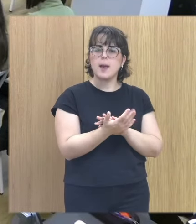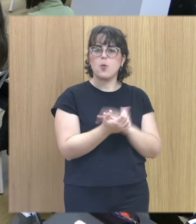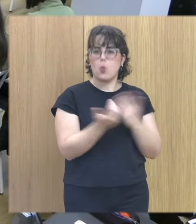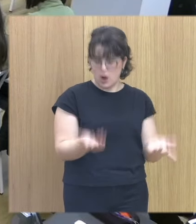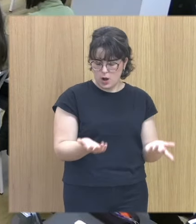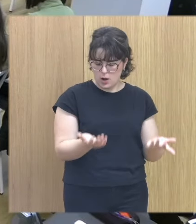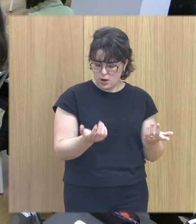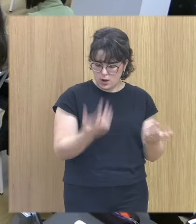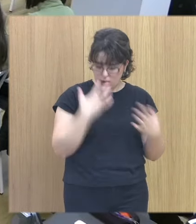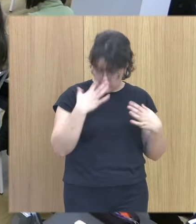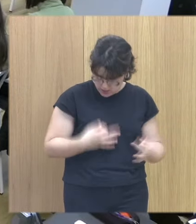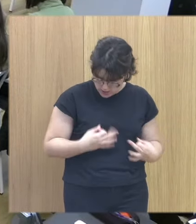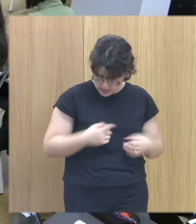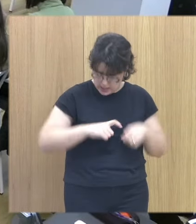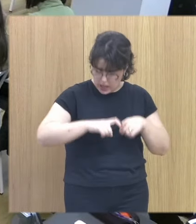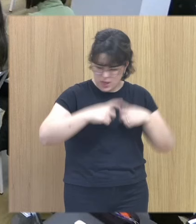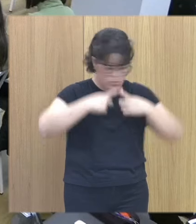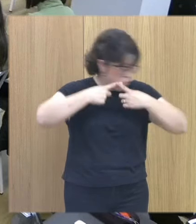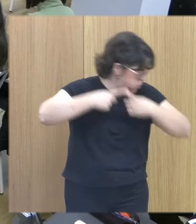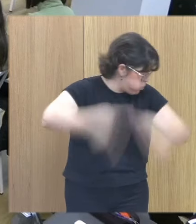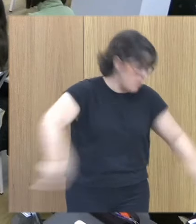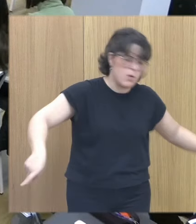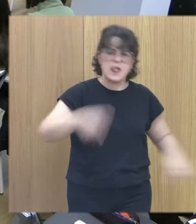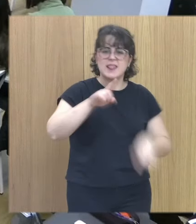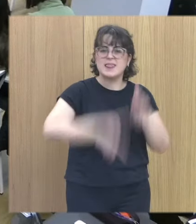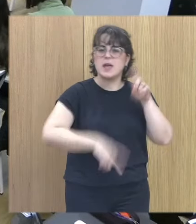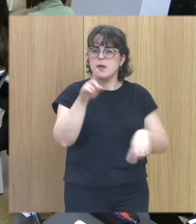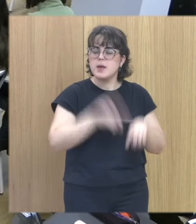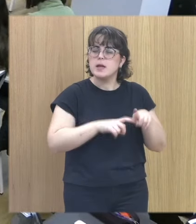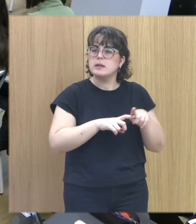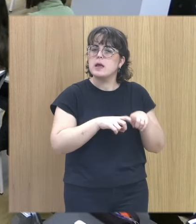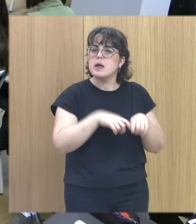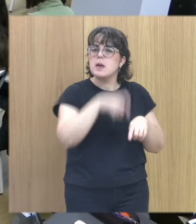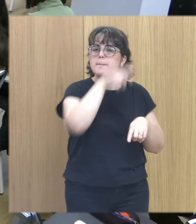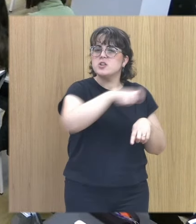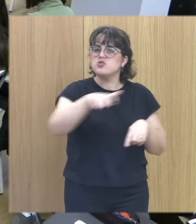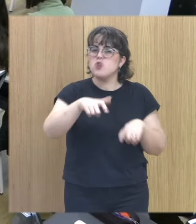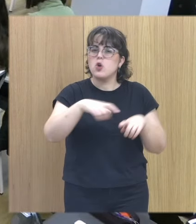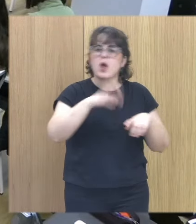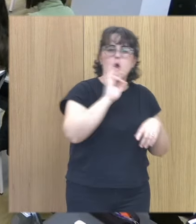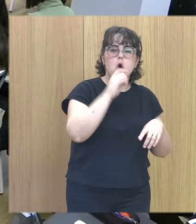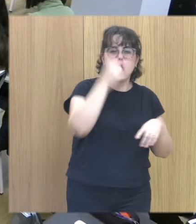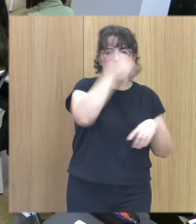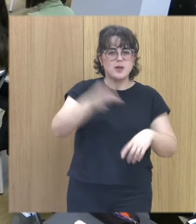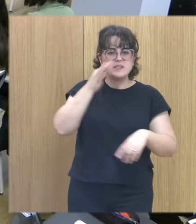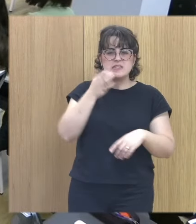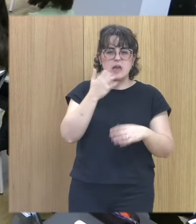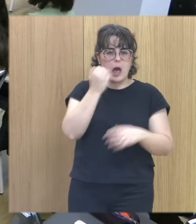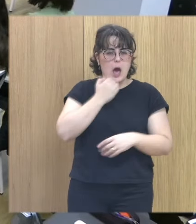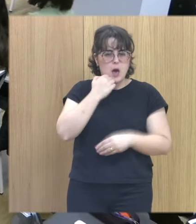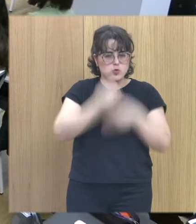¿realmente se llega a desarrollar un carácter tan diferencial dependiendo del tipo de sexo del abusador